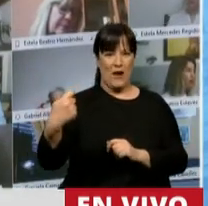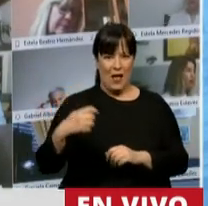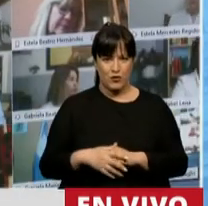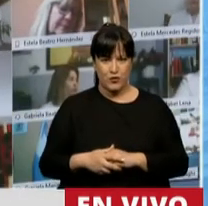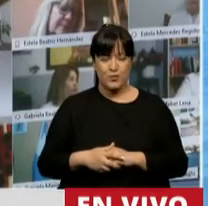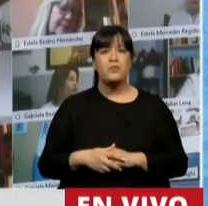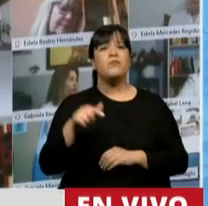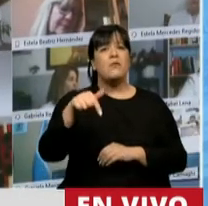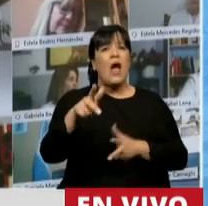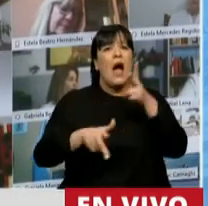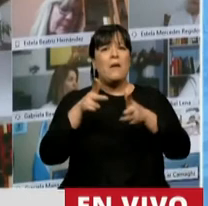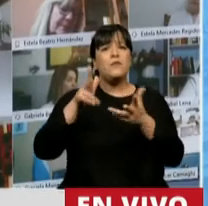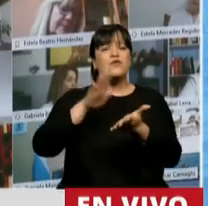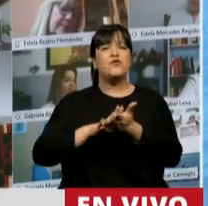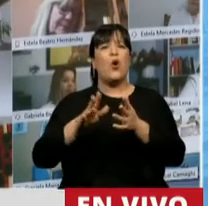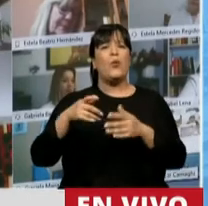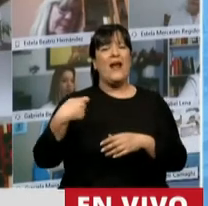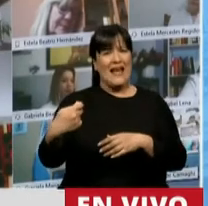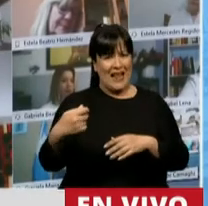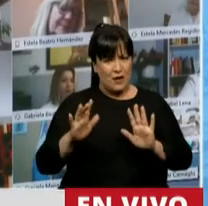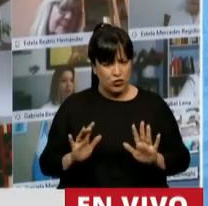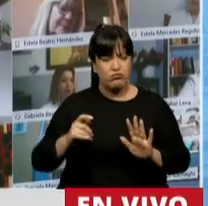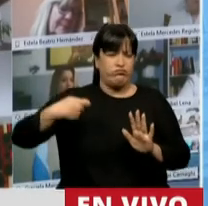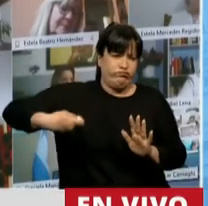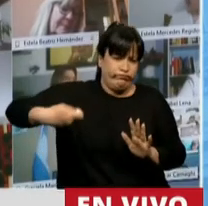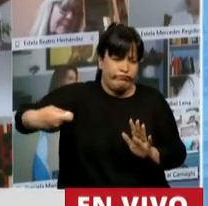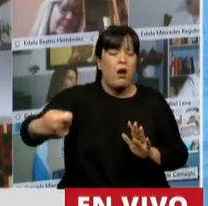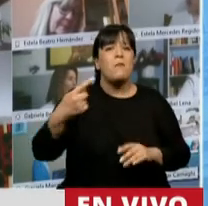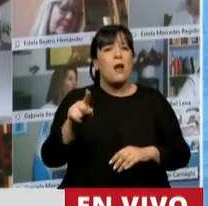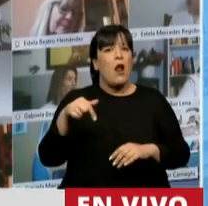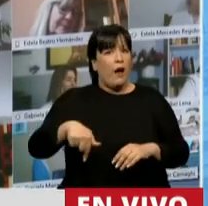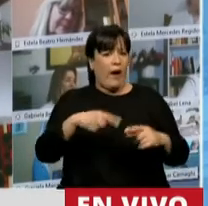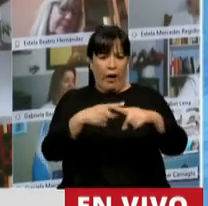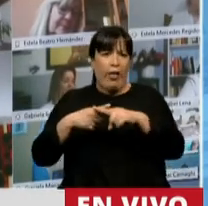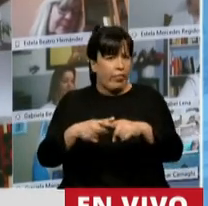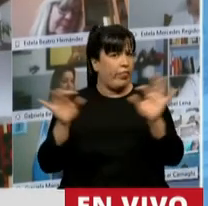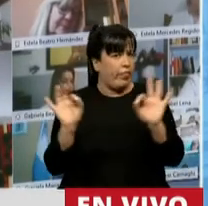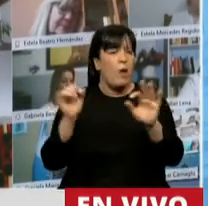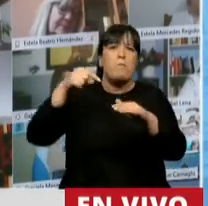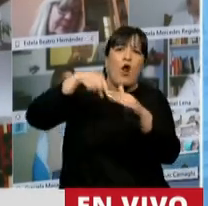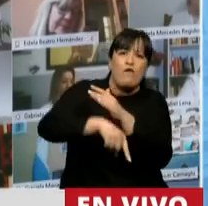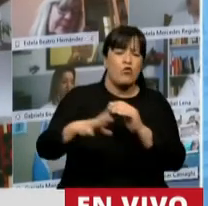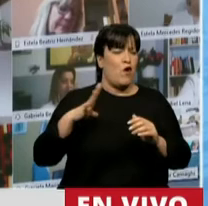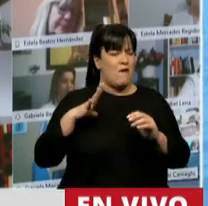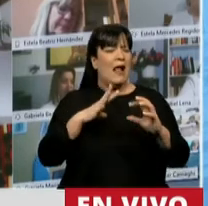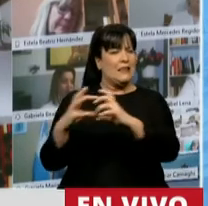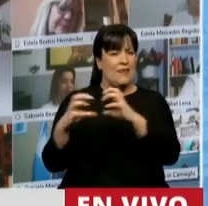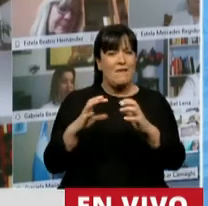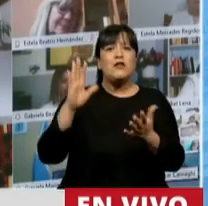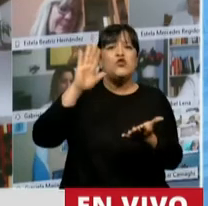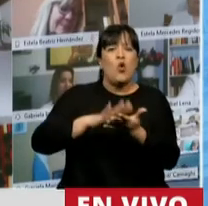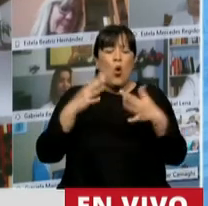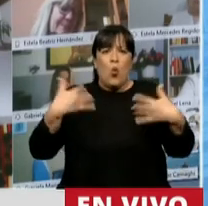Y cuando hablamos de créditos, yo quiero incorporar acá un tema que no se discutió en profundidad y que tiene que ver con el